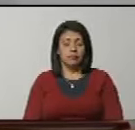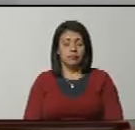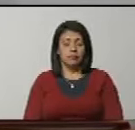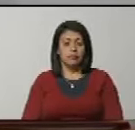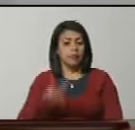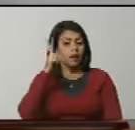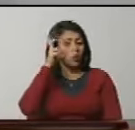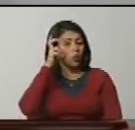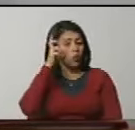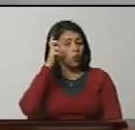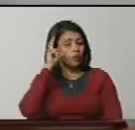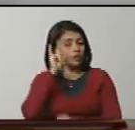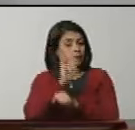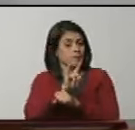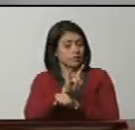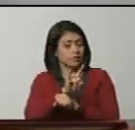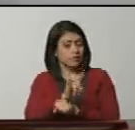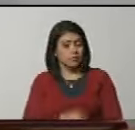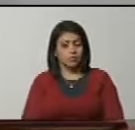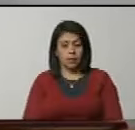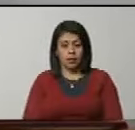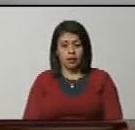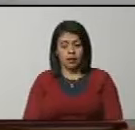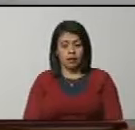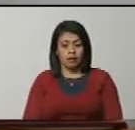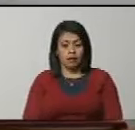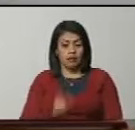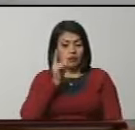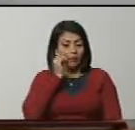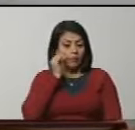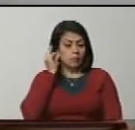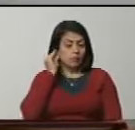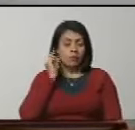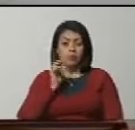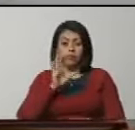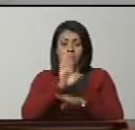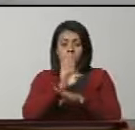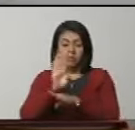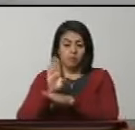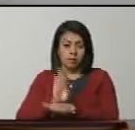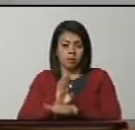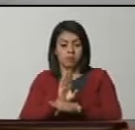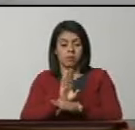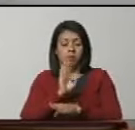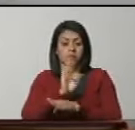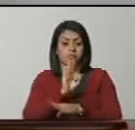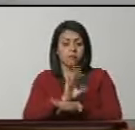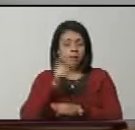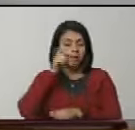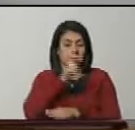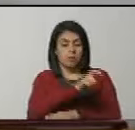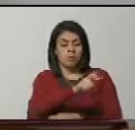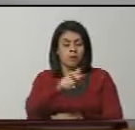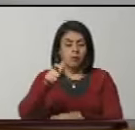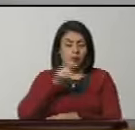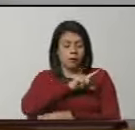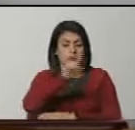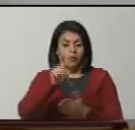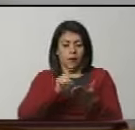Escuchen, traidores y traidoras, resguardar y proteger la soberanía,